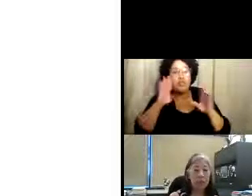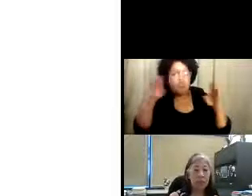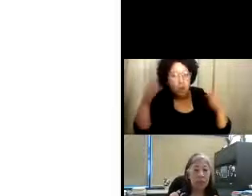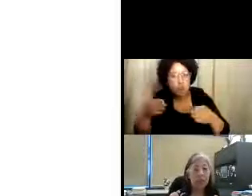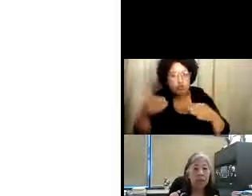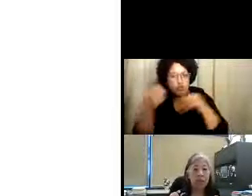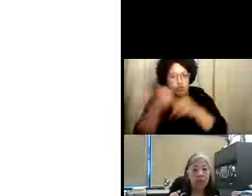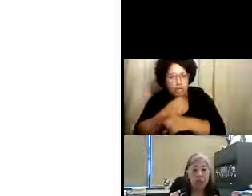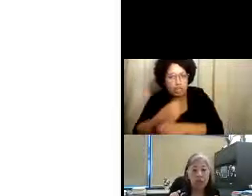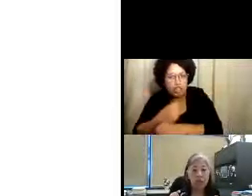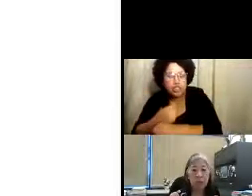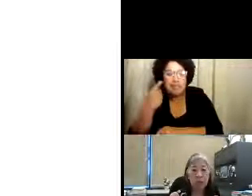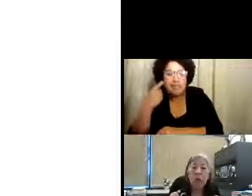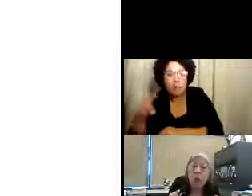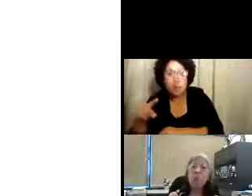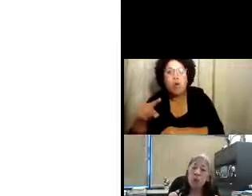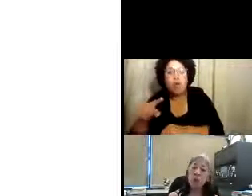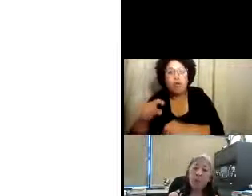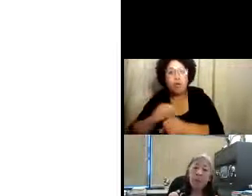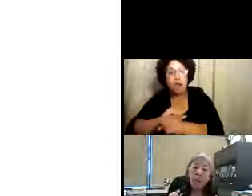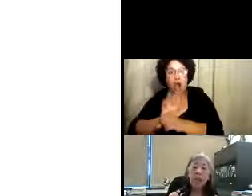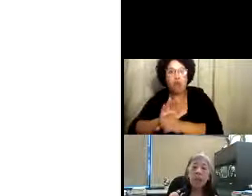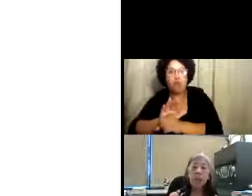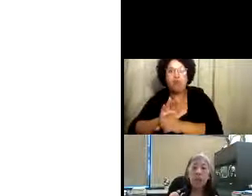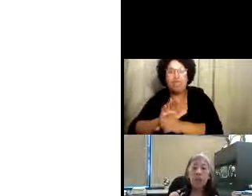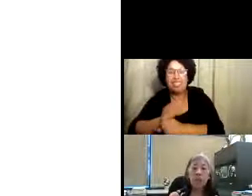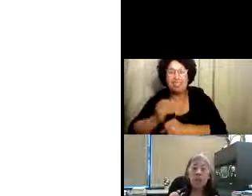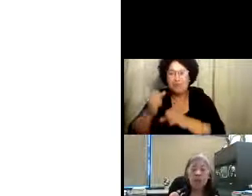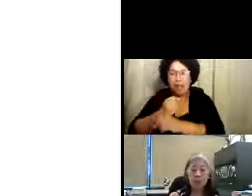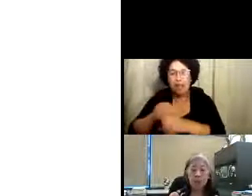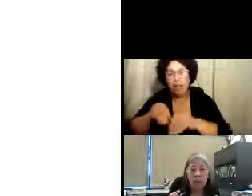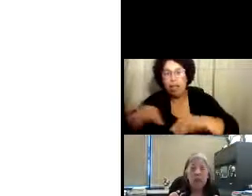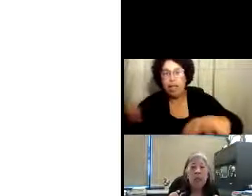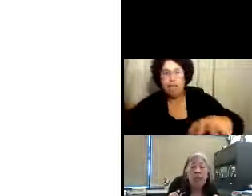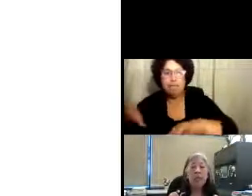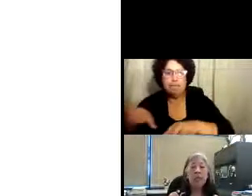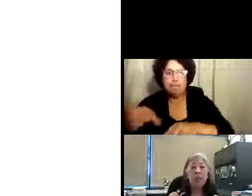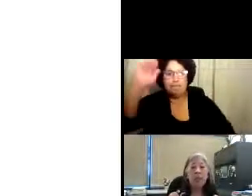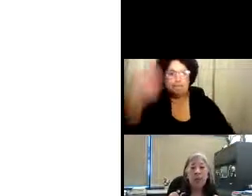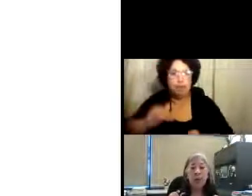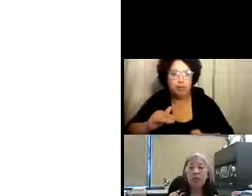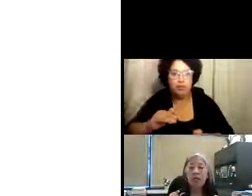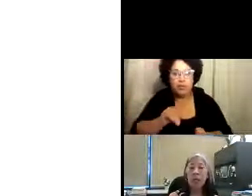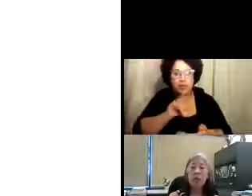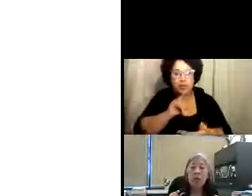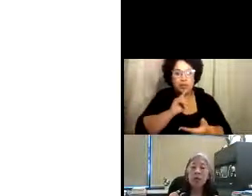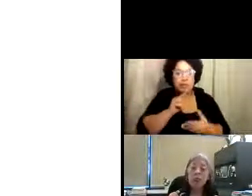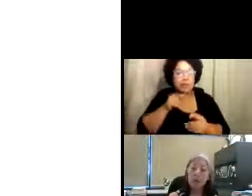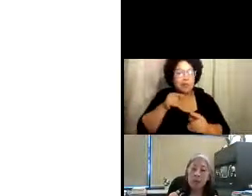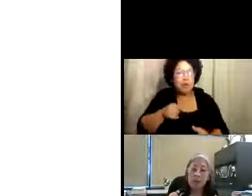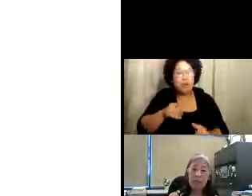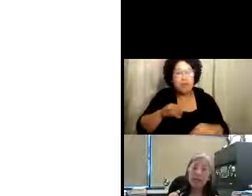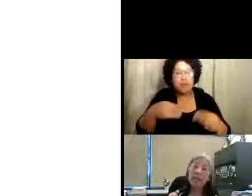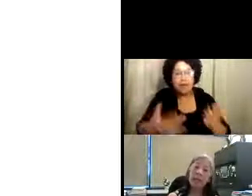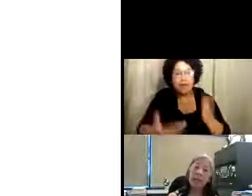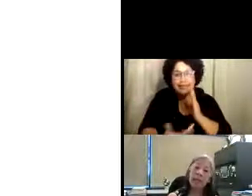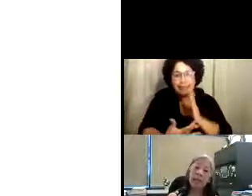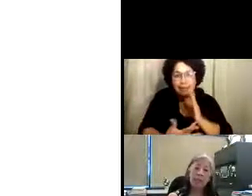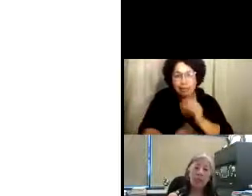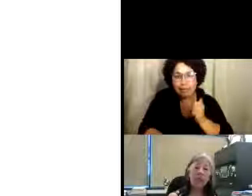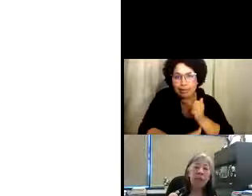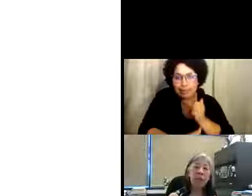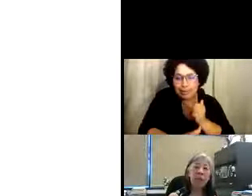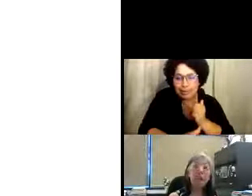lo cual nos permitió enfocarnos en estrategias para poder combatir el brote de COVID-19. ¿Qué es lo que estábamos haciendo?